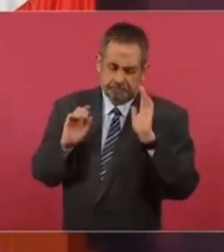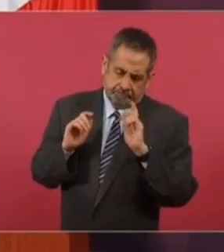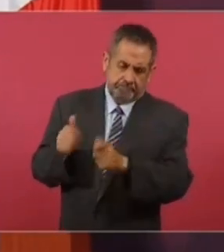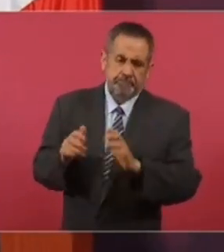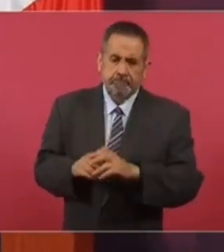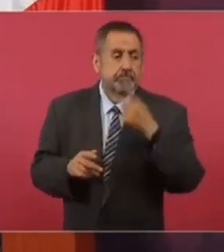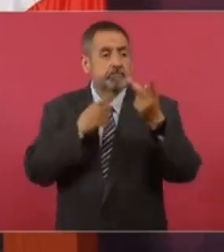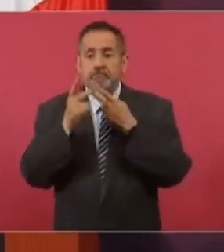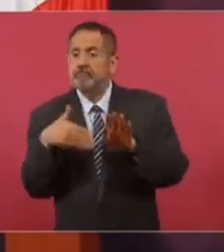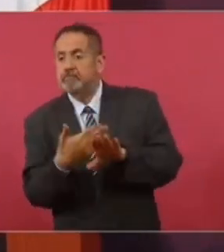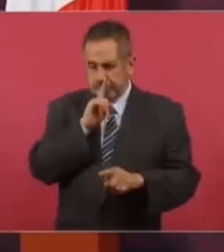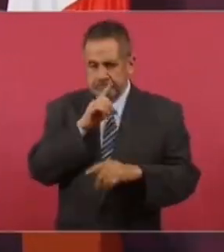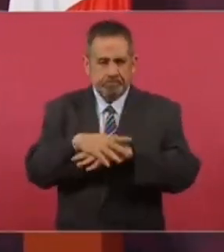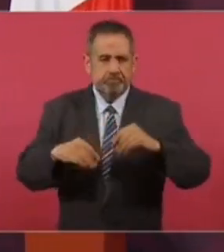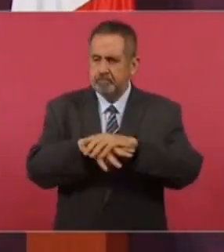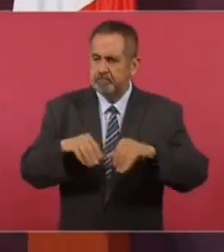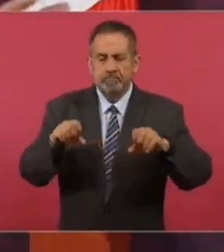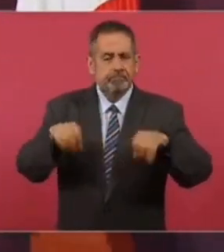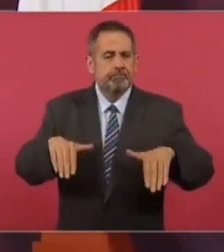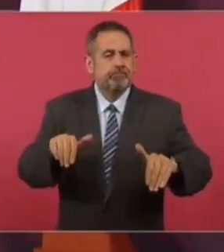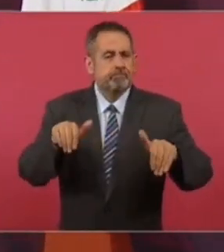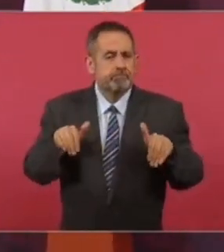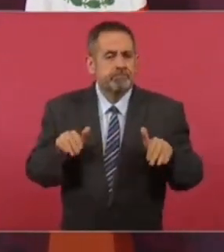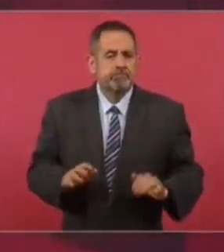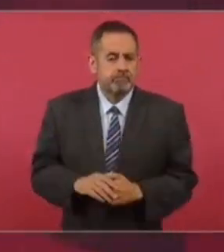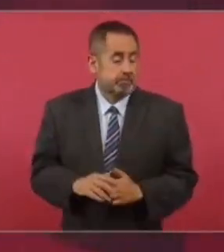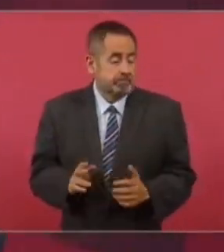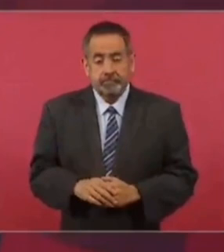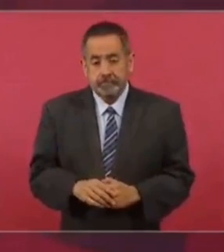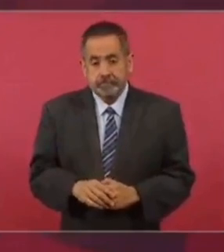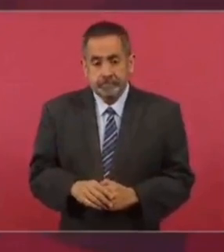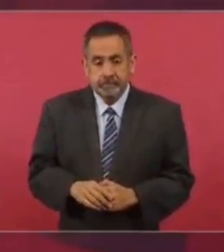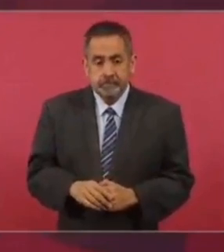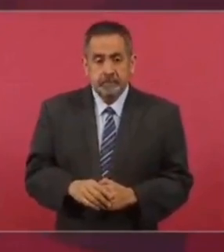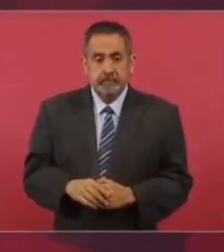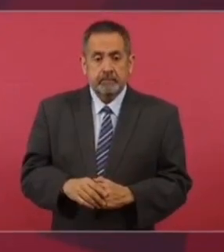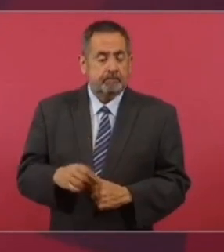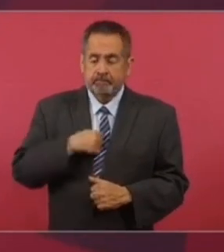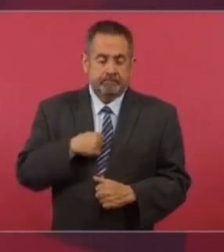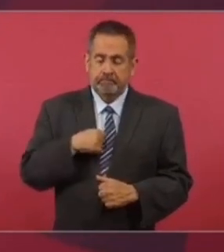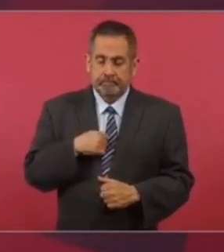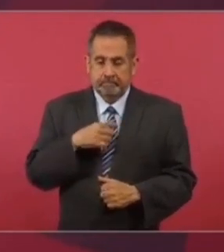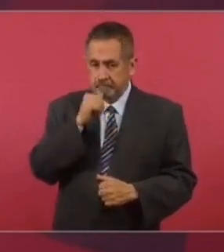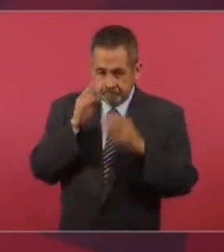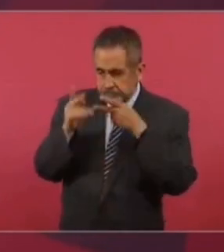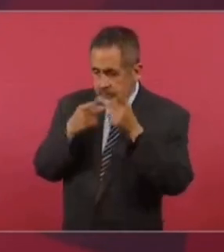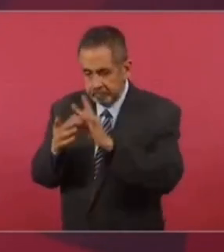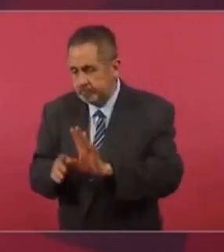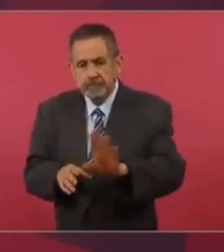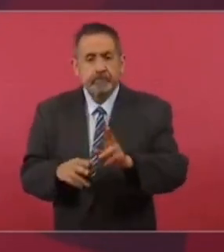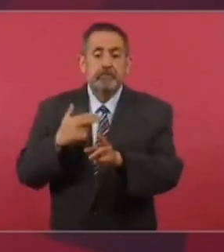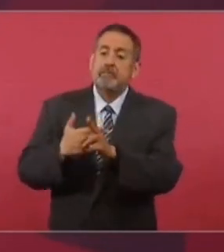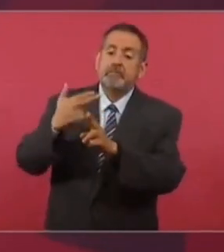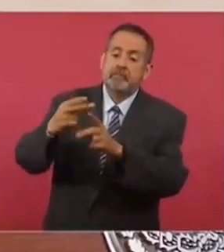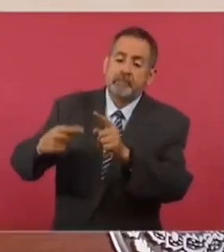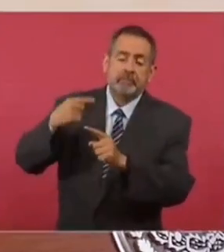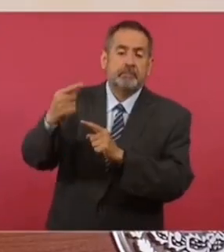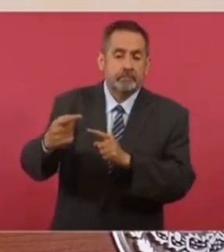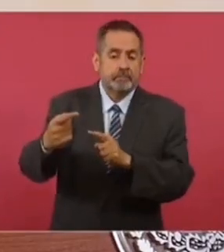ni hablar mal de nadie. Entonces yo ya no me voy a ocupar de eso hasta que ya